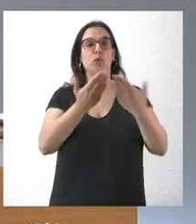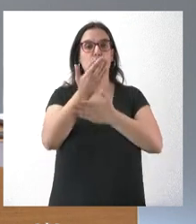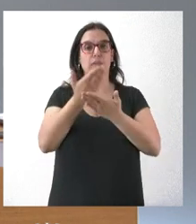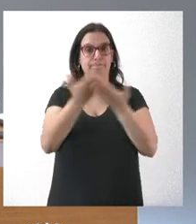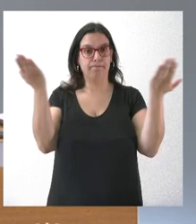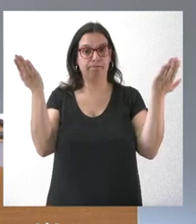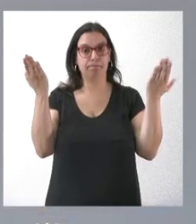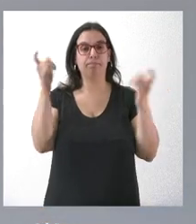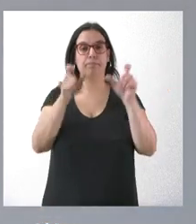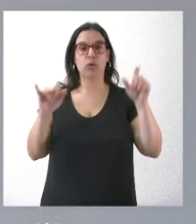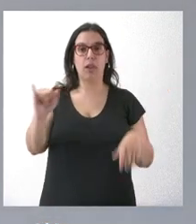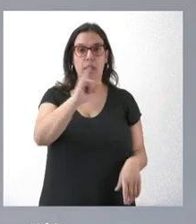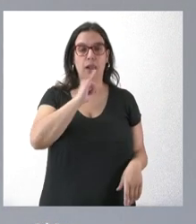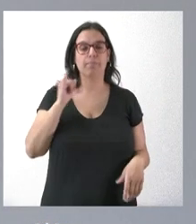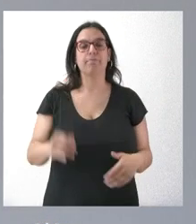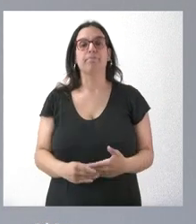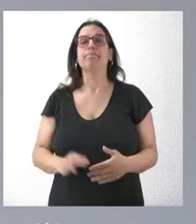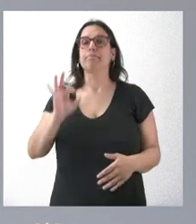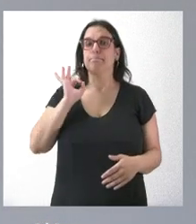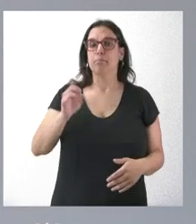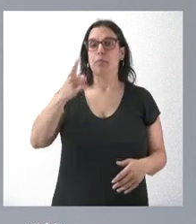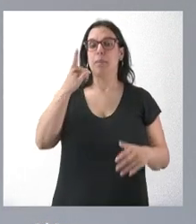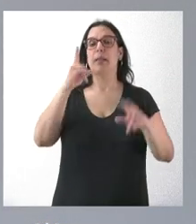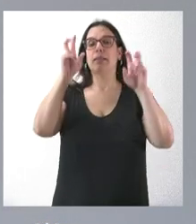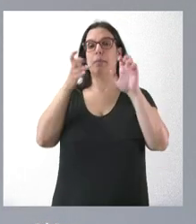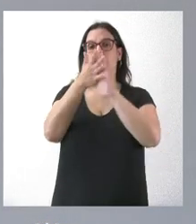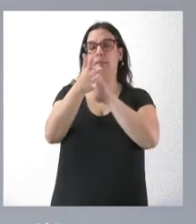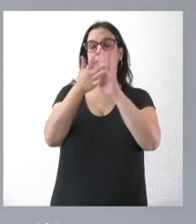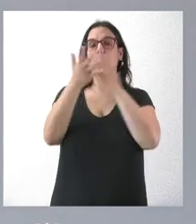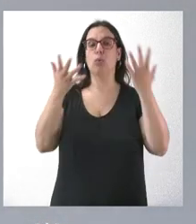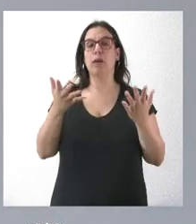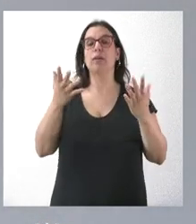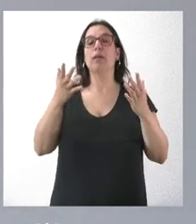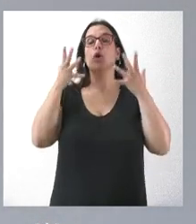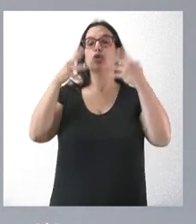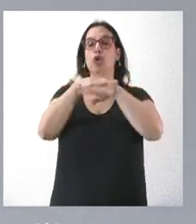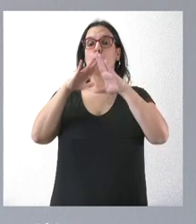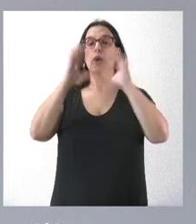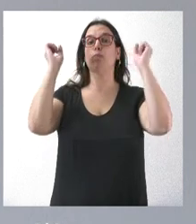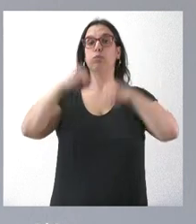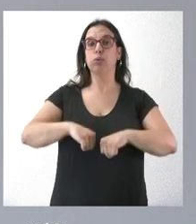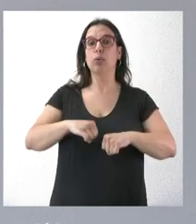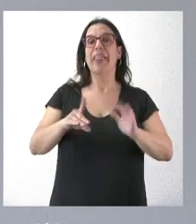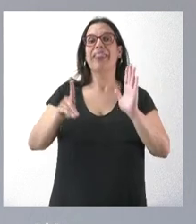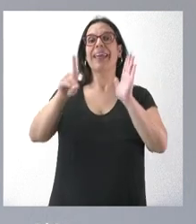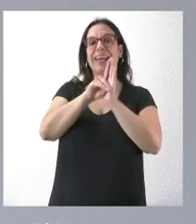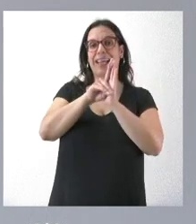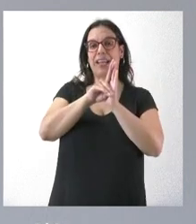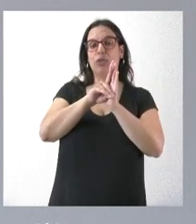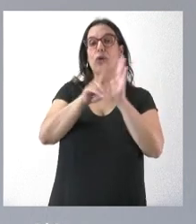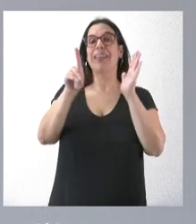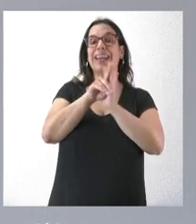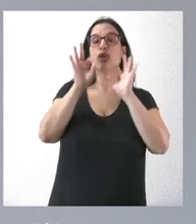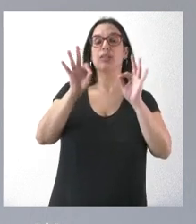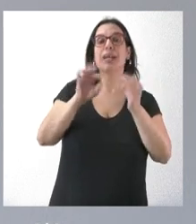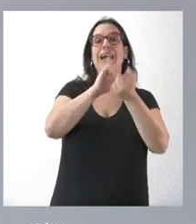todos los presentes. Efectivamente, el primer asunto del que doy cuenta es la aprobación por parte del Consejo de Gobierno de un decreto que es el decreto de cambio de